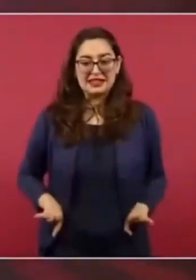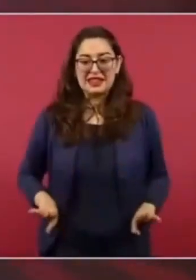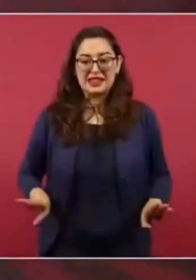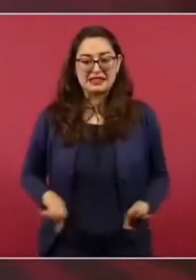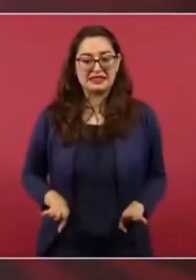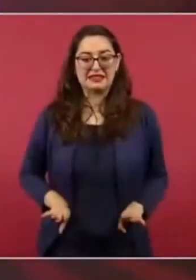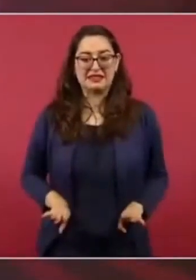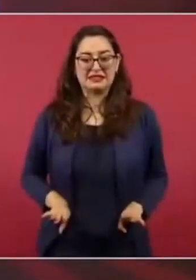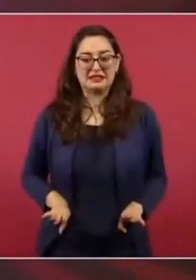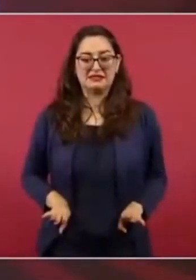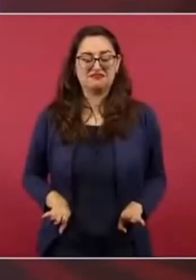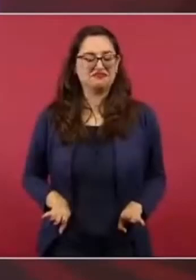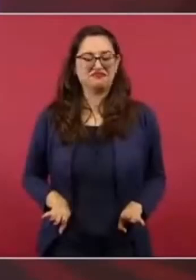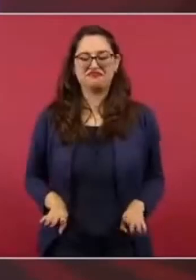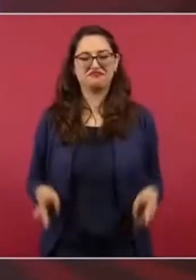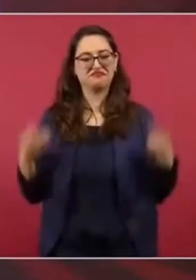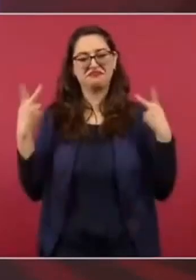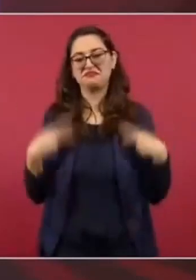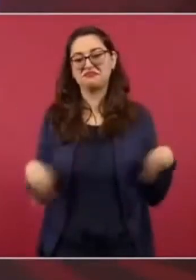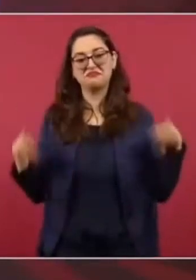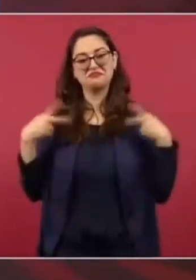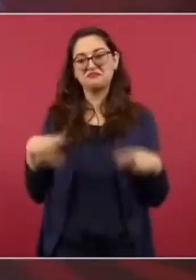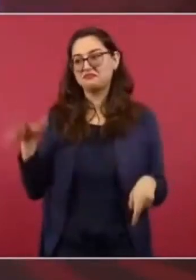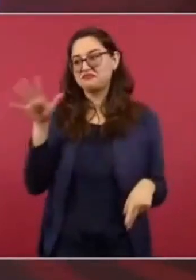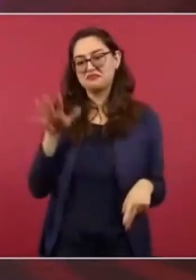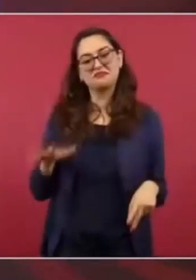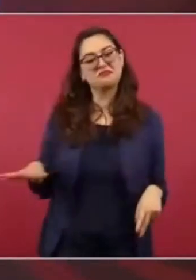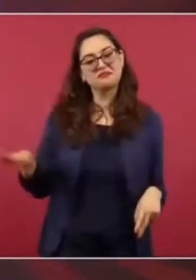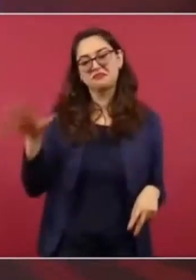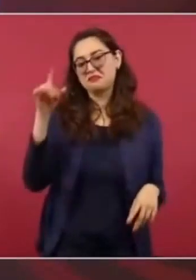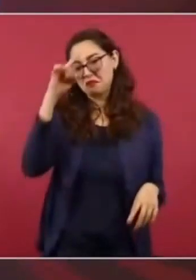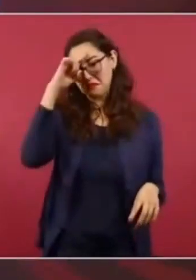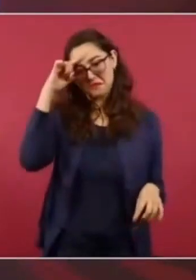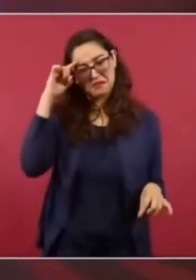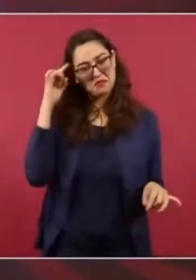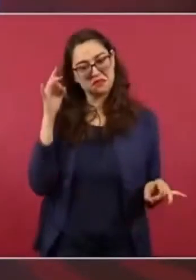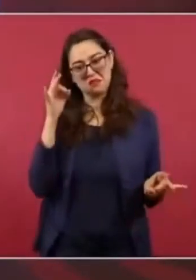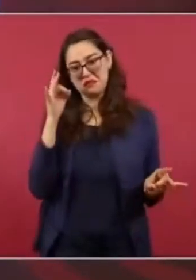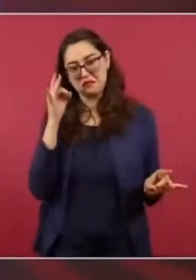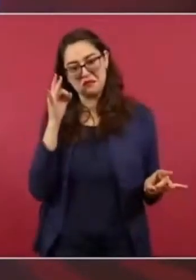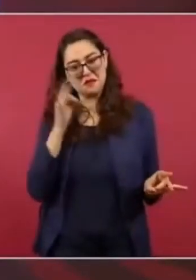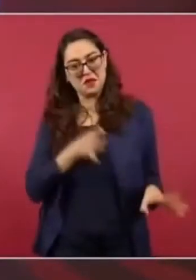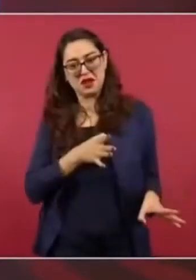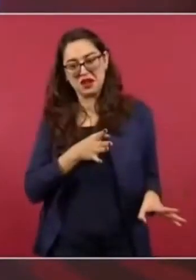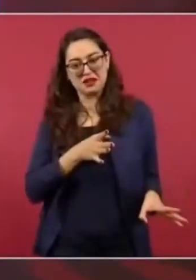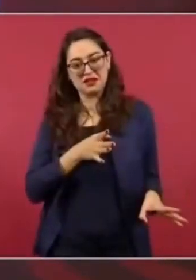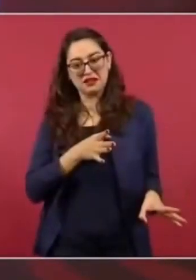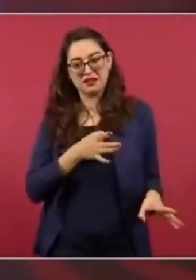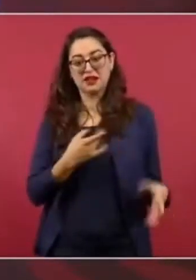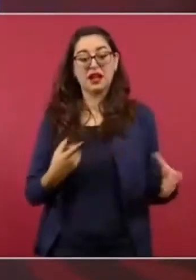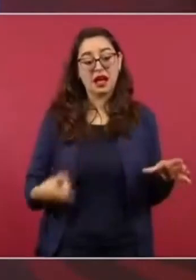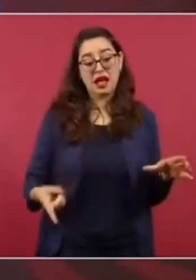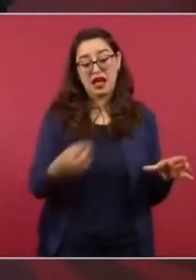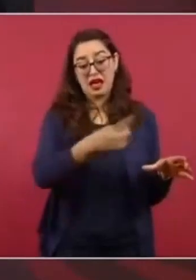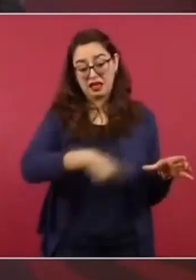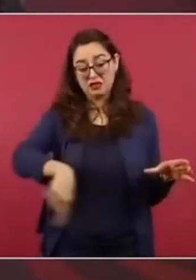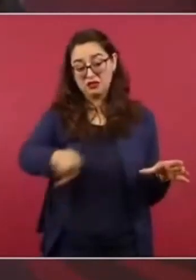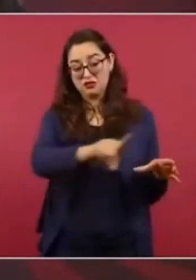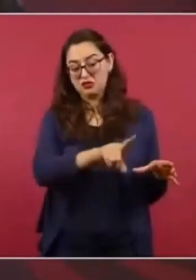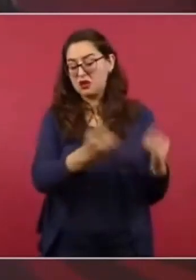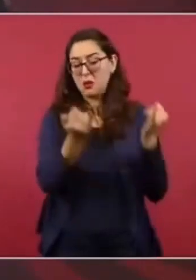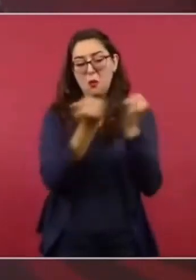Y es una estructura como la que existió durante el porfiriato, que